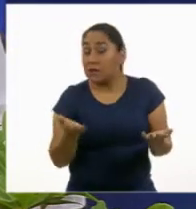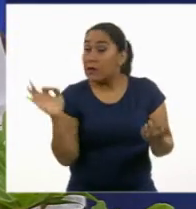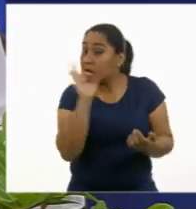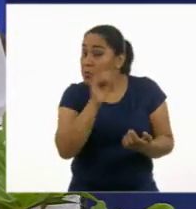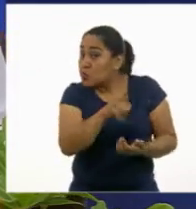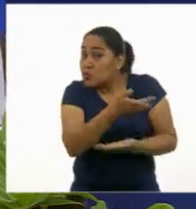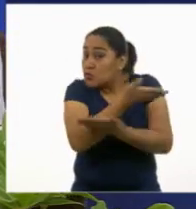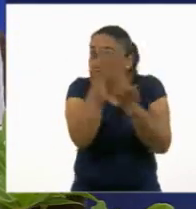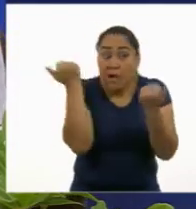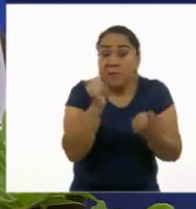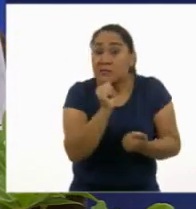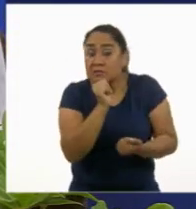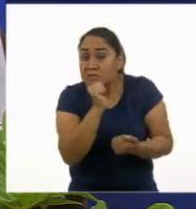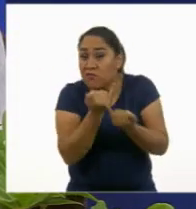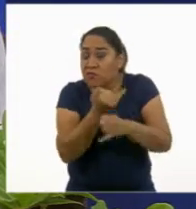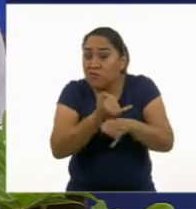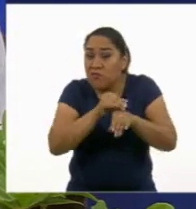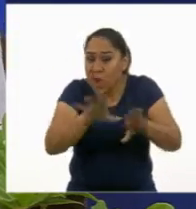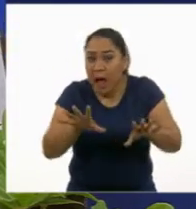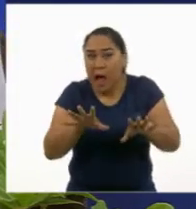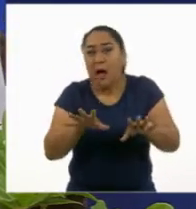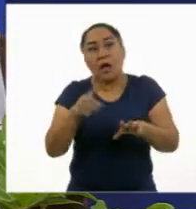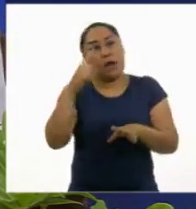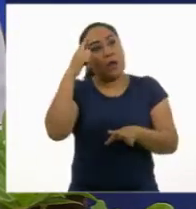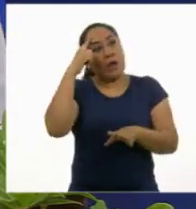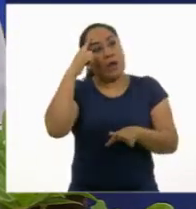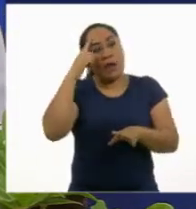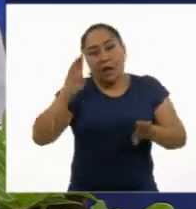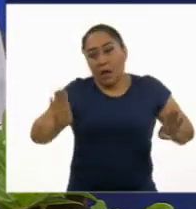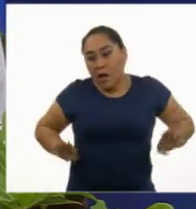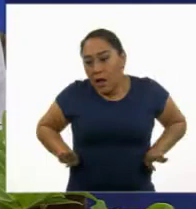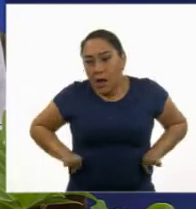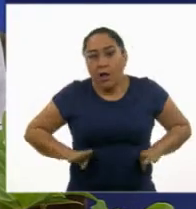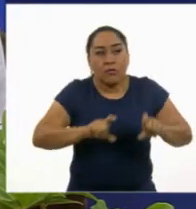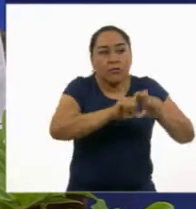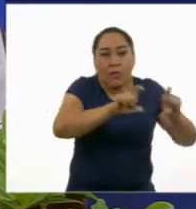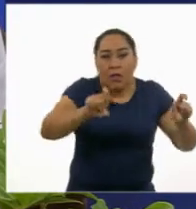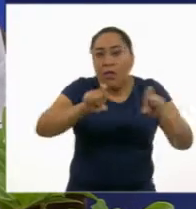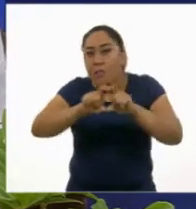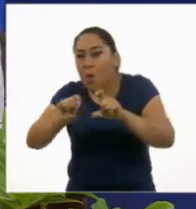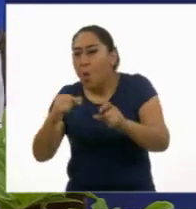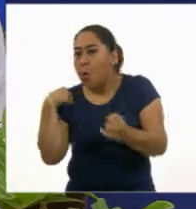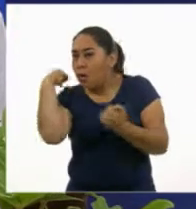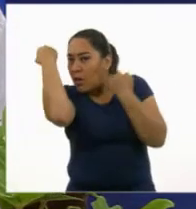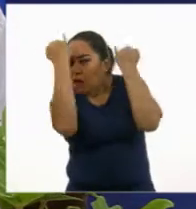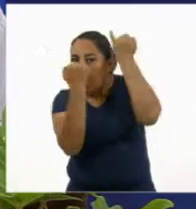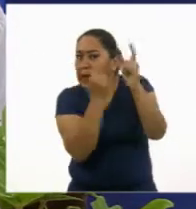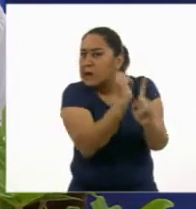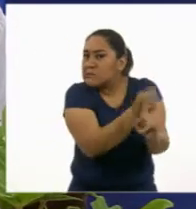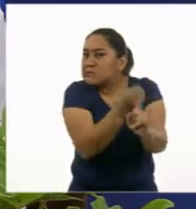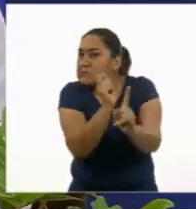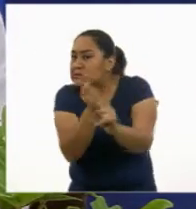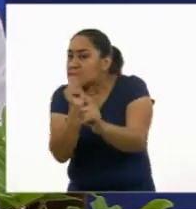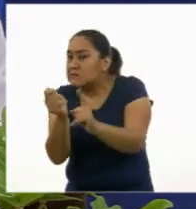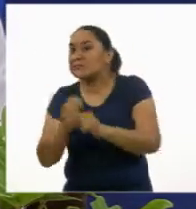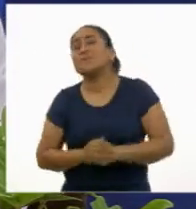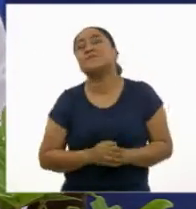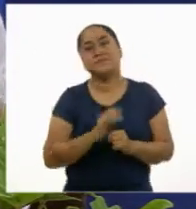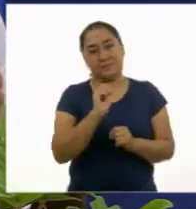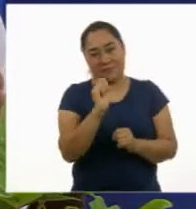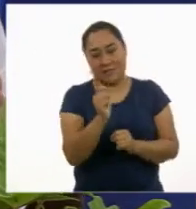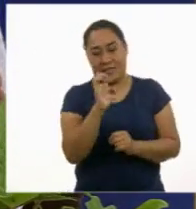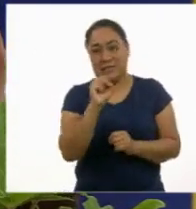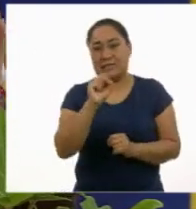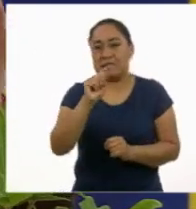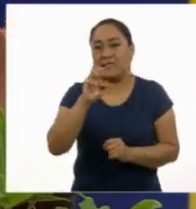información? Dependemos de estereotipos y hacemos prejuicios. Un estereotipo es una imagen en